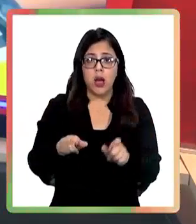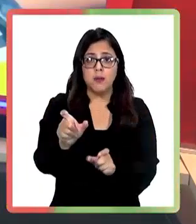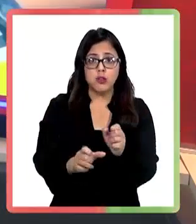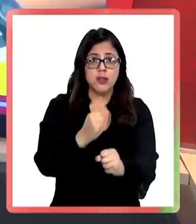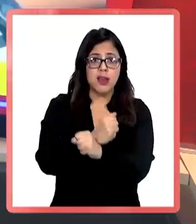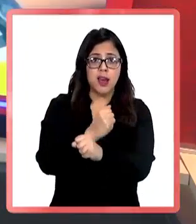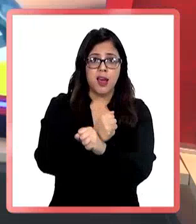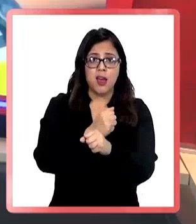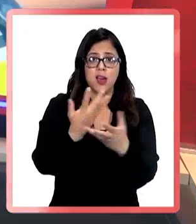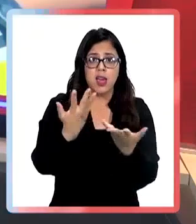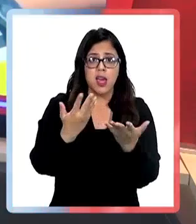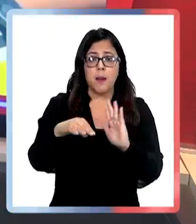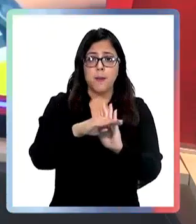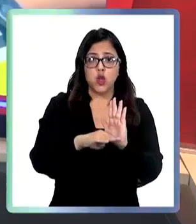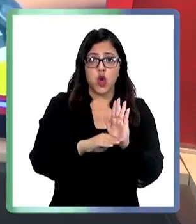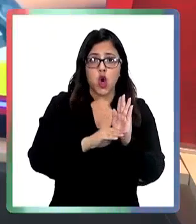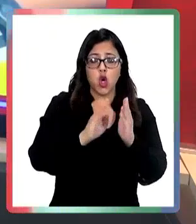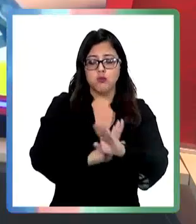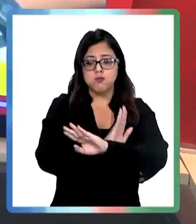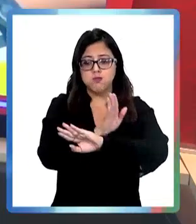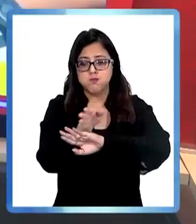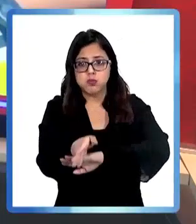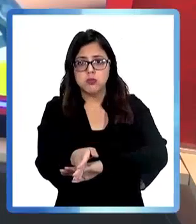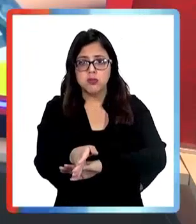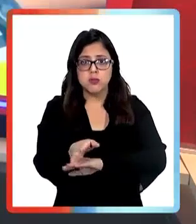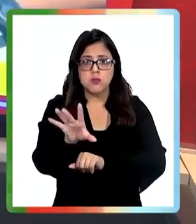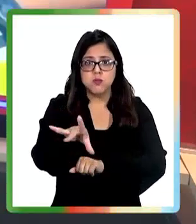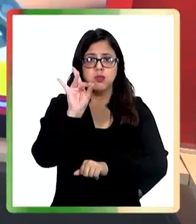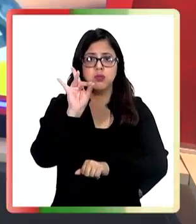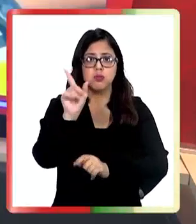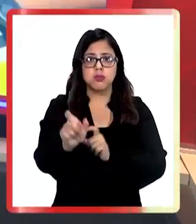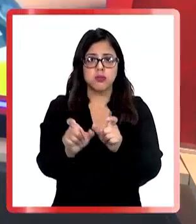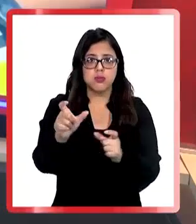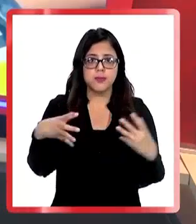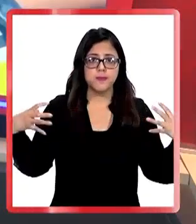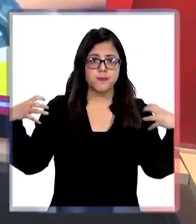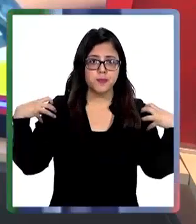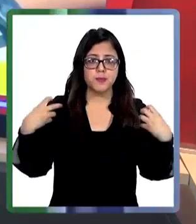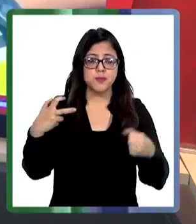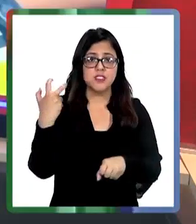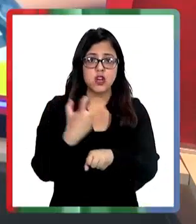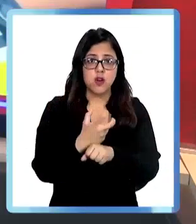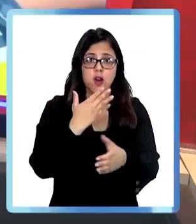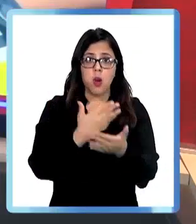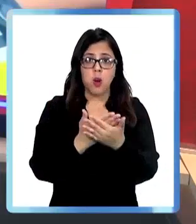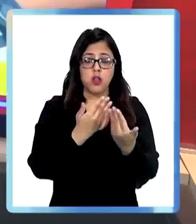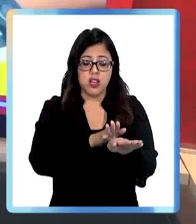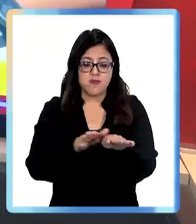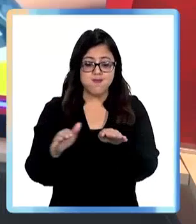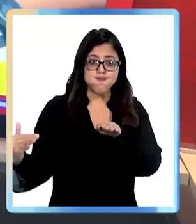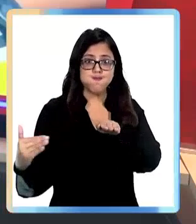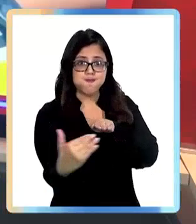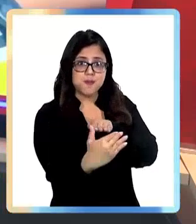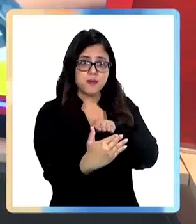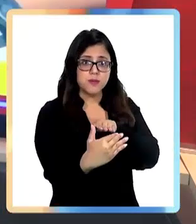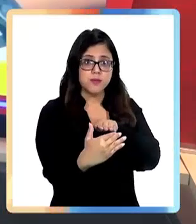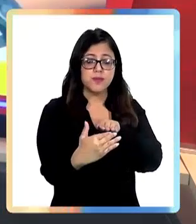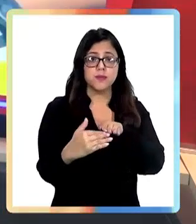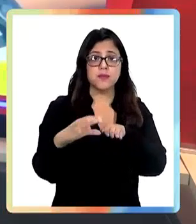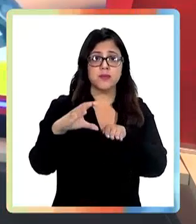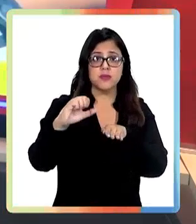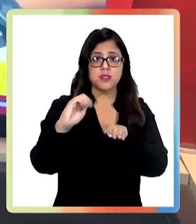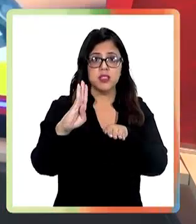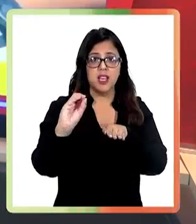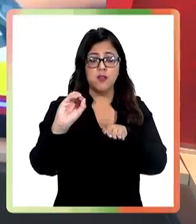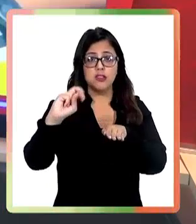funcionarios policiales activaron un protocolo para lograr dar con la ubicación de los autores del atraco. Y al interceptar la camioneta, el cabo segundo